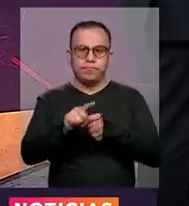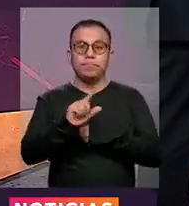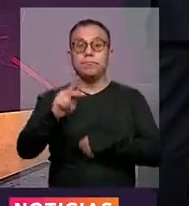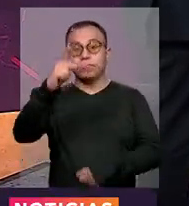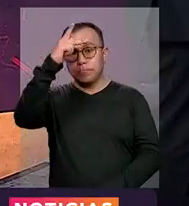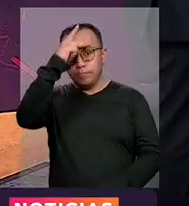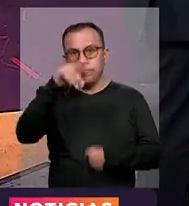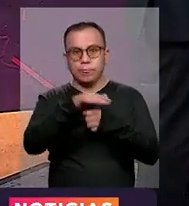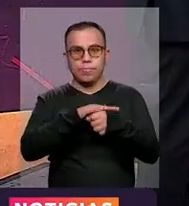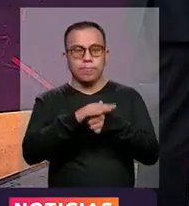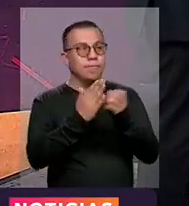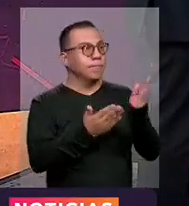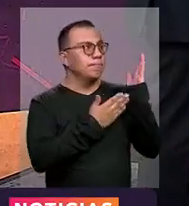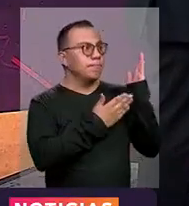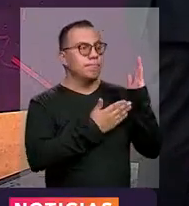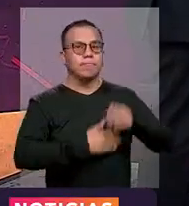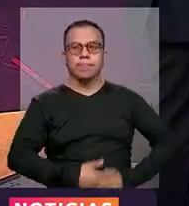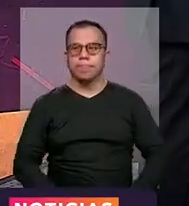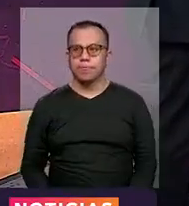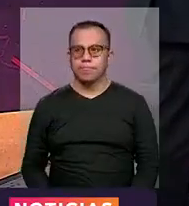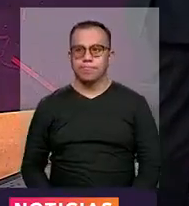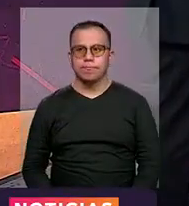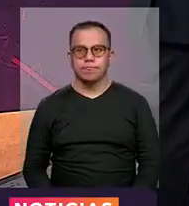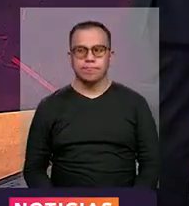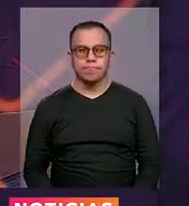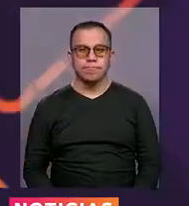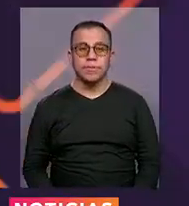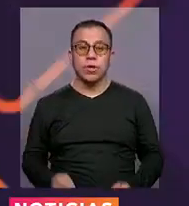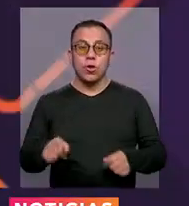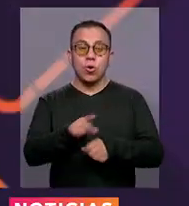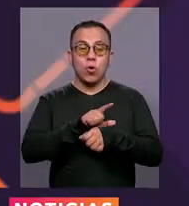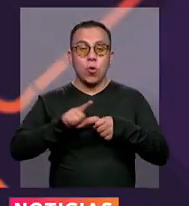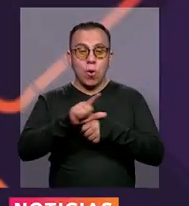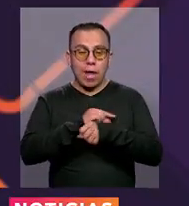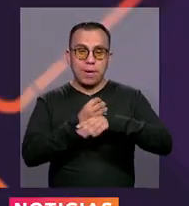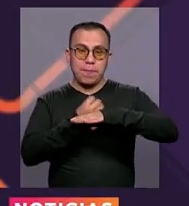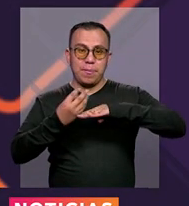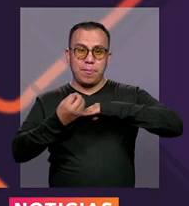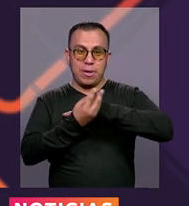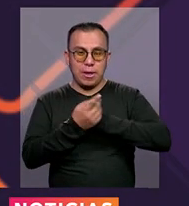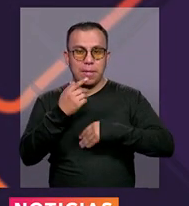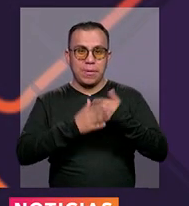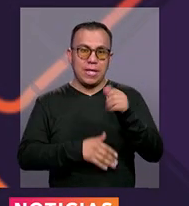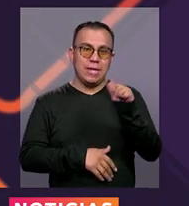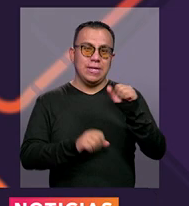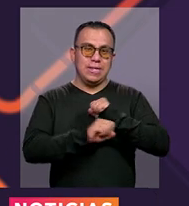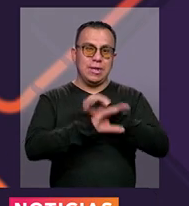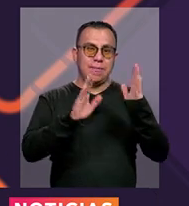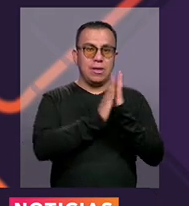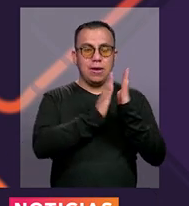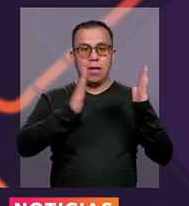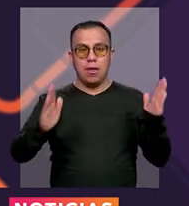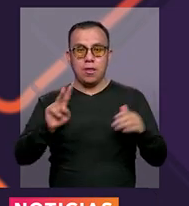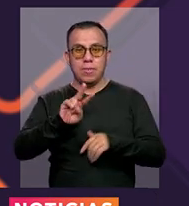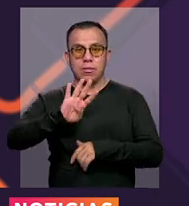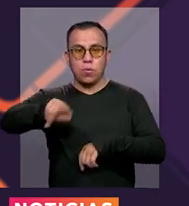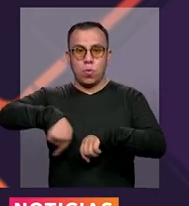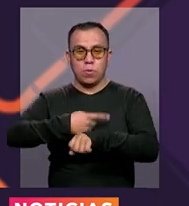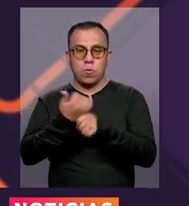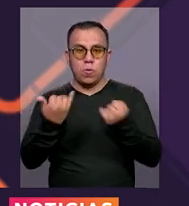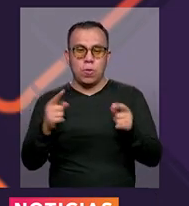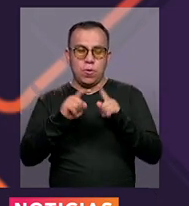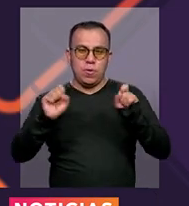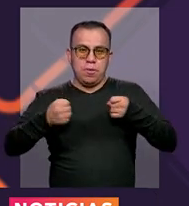de Kennedy, en los barrios Campohermoso, Patio Bonito, Patio Bonito 2, Saucedal y Tairona. Desde las 10 de la mañana y durante las próximas 24 horas,